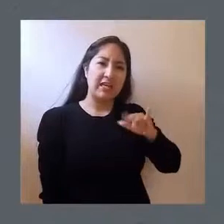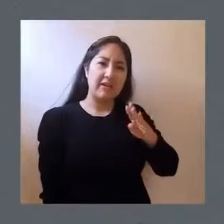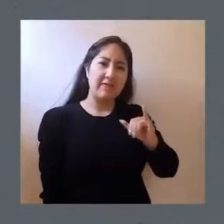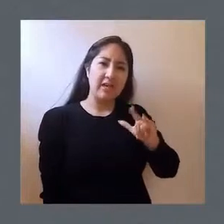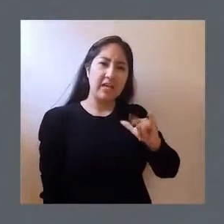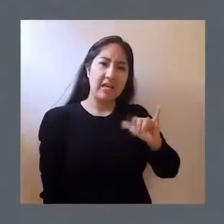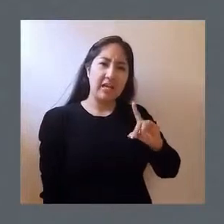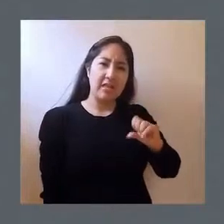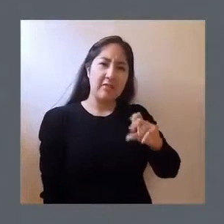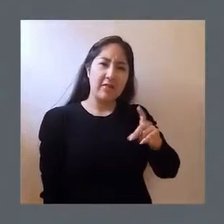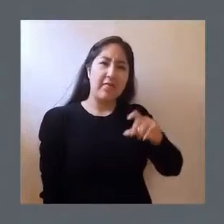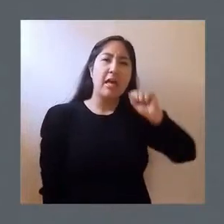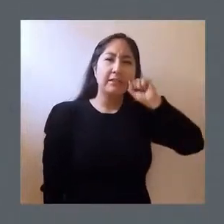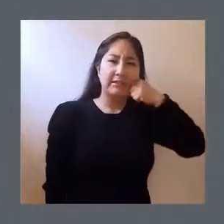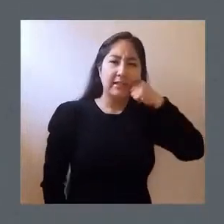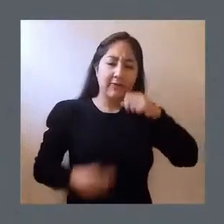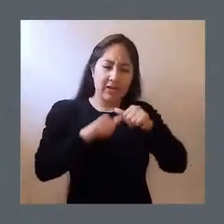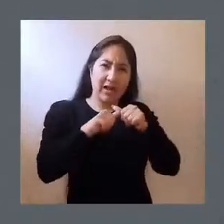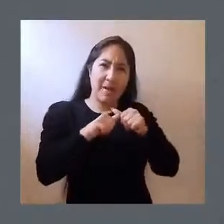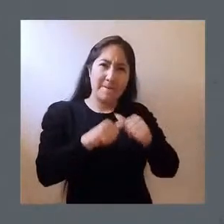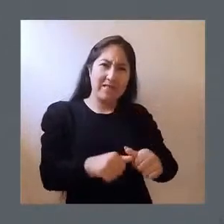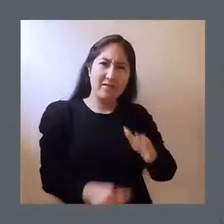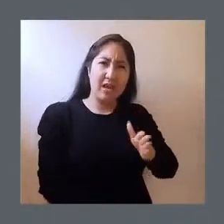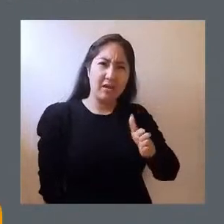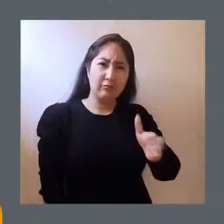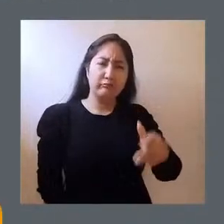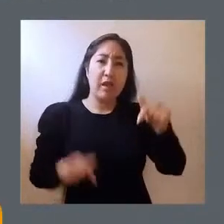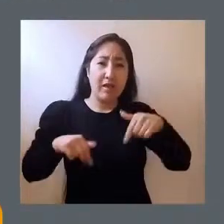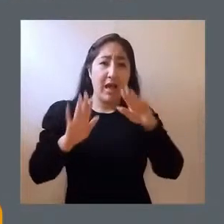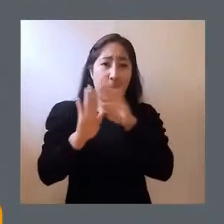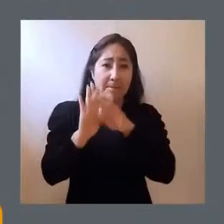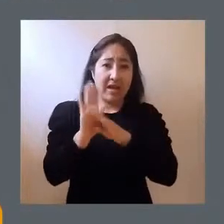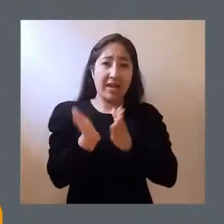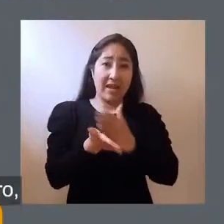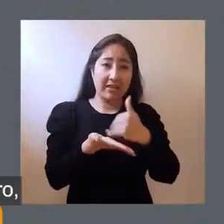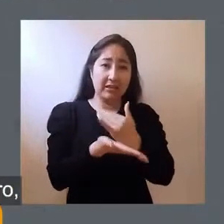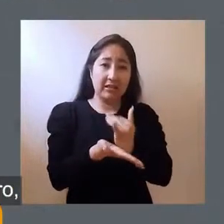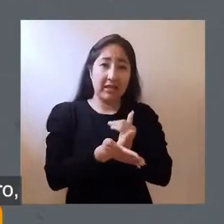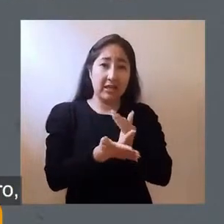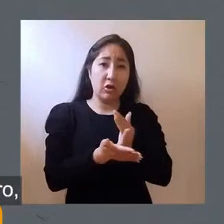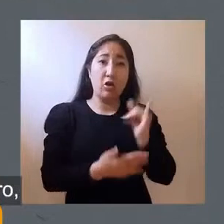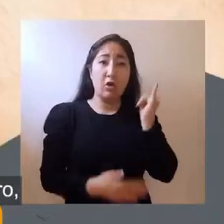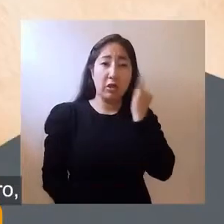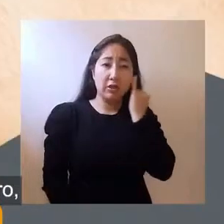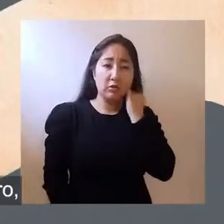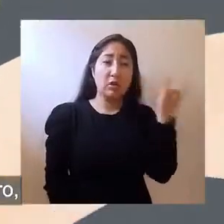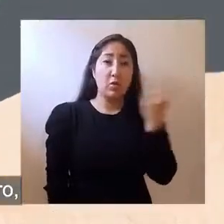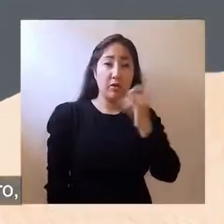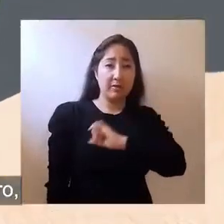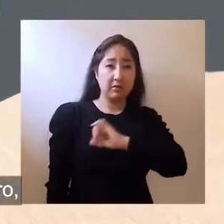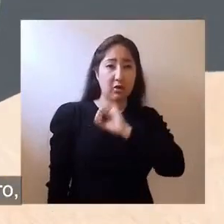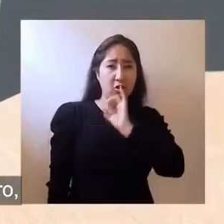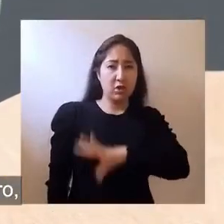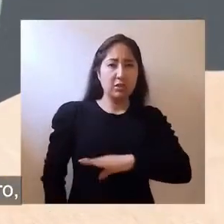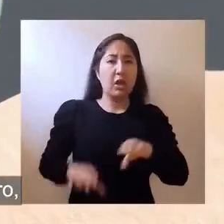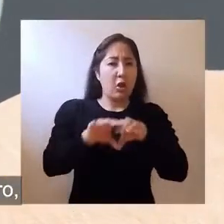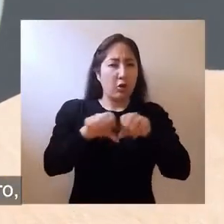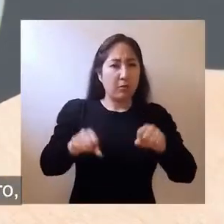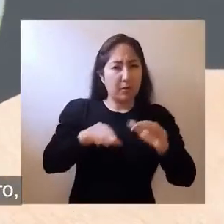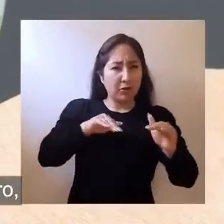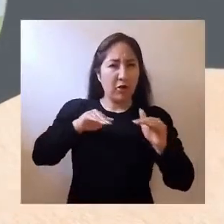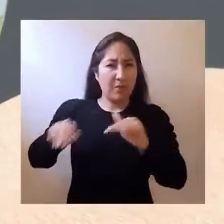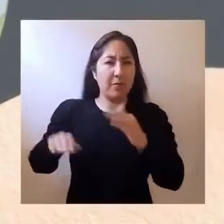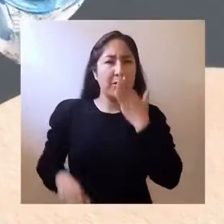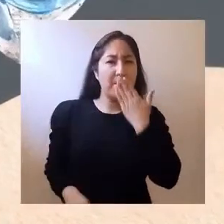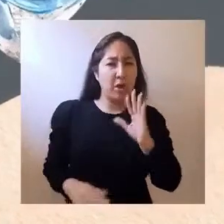Sostenibilidad A través del Plan Estratégico Institucional 2030, la USACH se comprometió a contribuir con un mejor